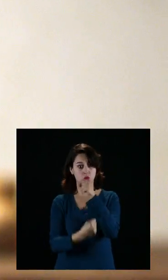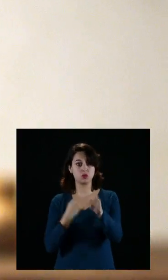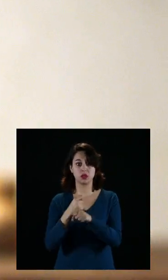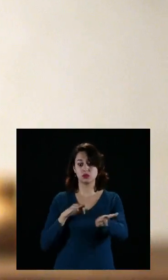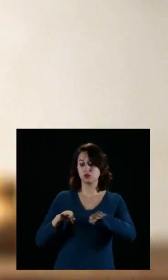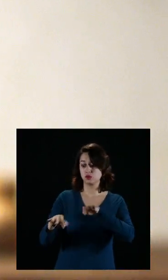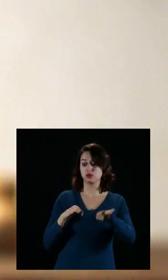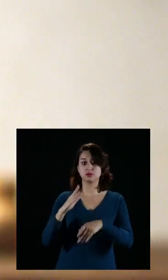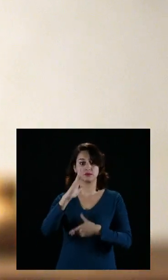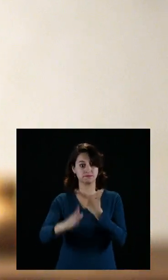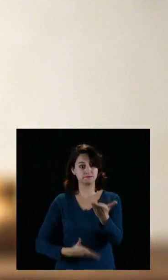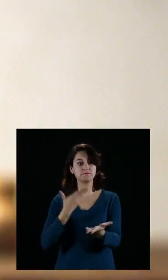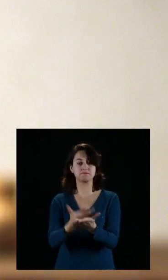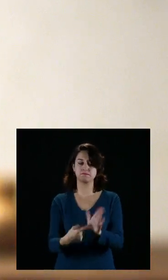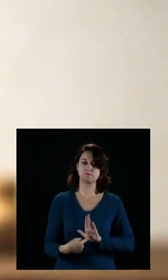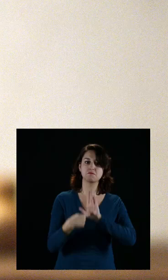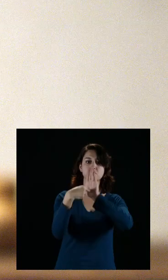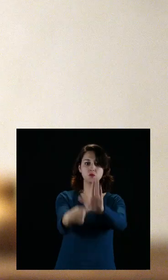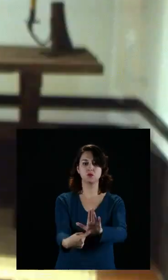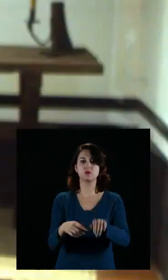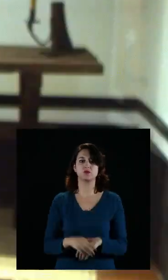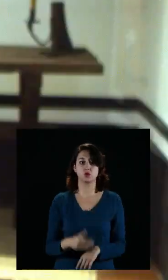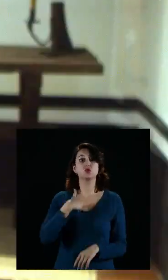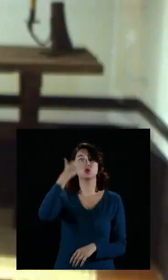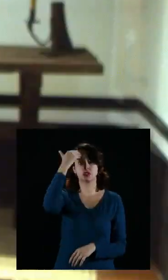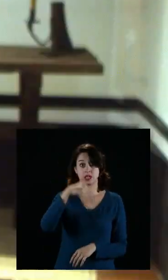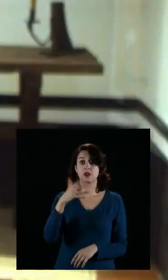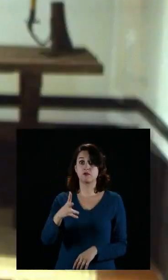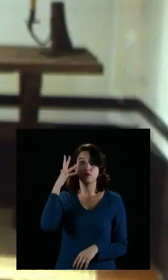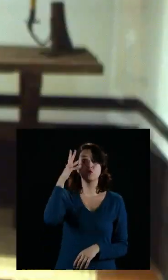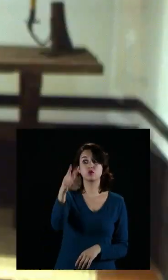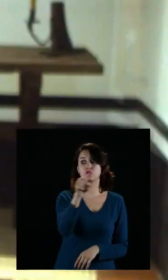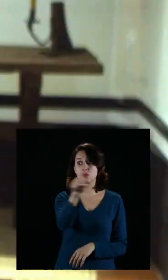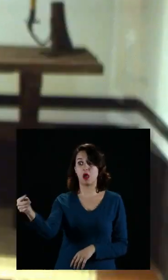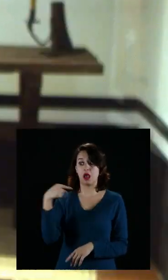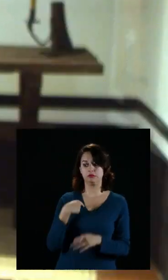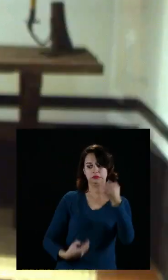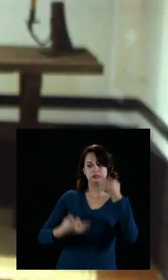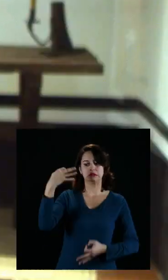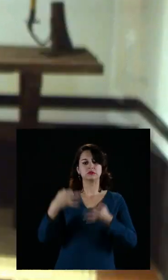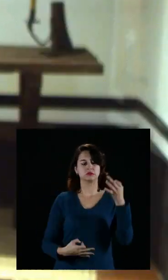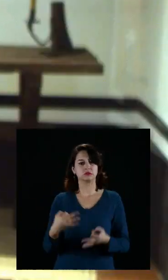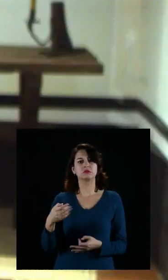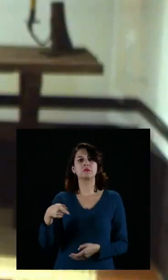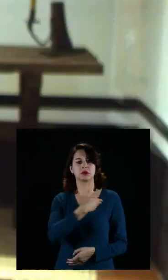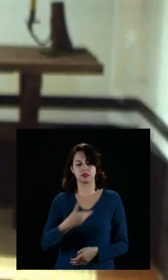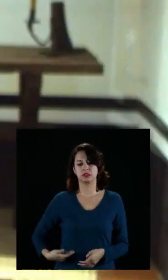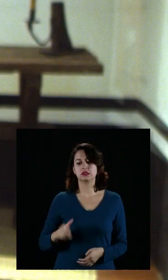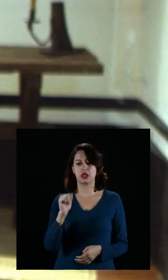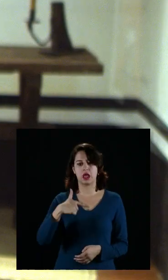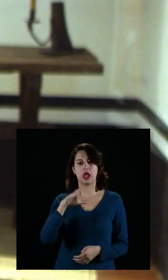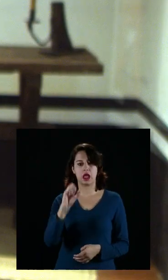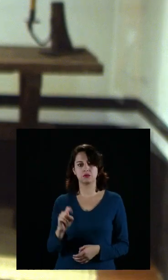resultados como senador de la república. Y como sé que voy a ser juzgado, sigo los consejos del presidente